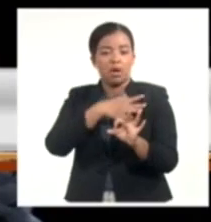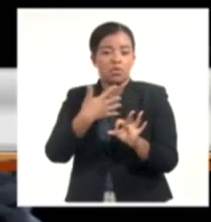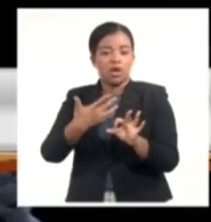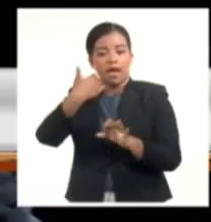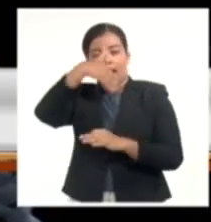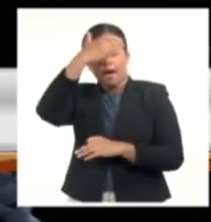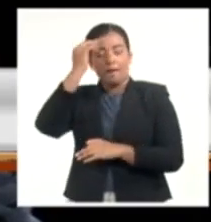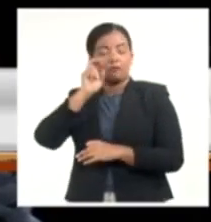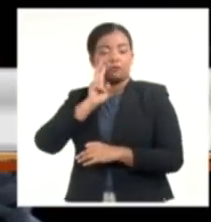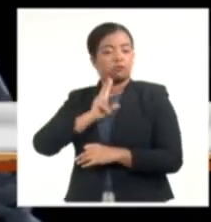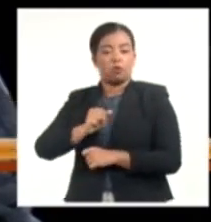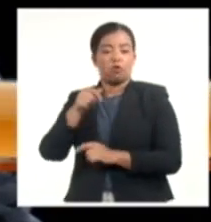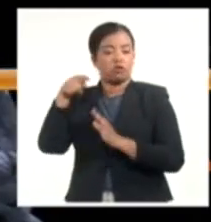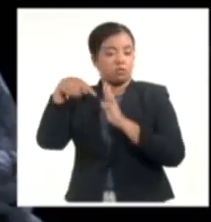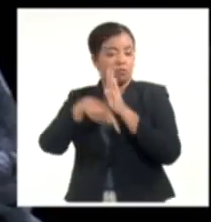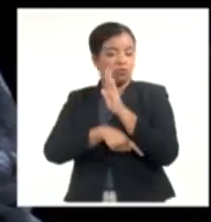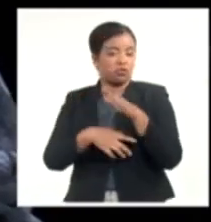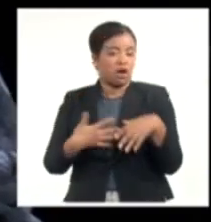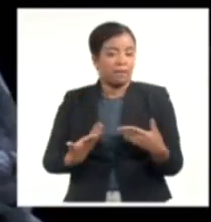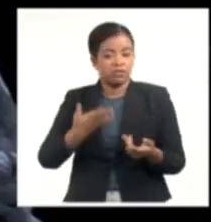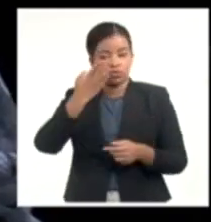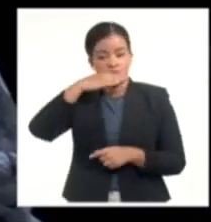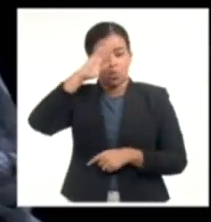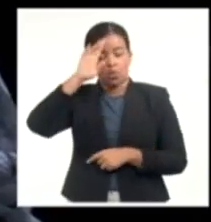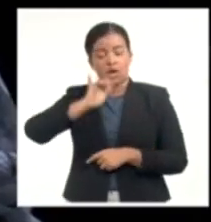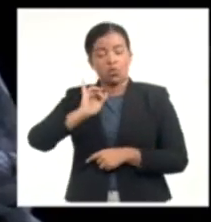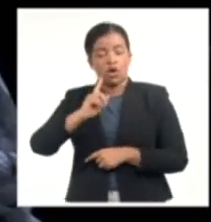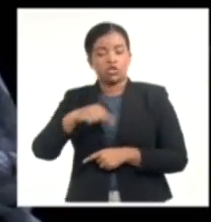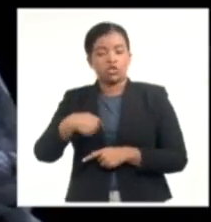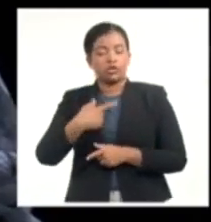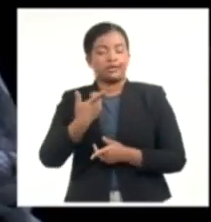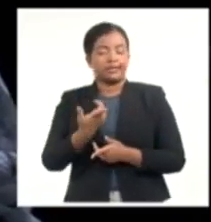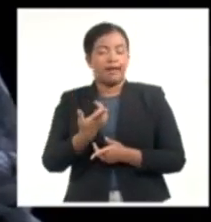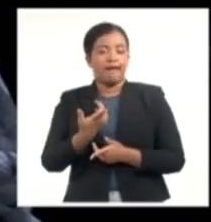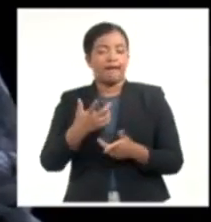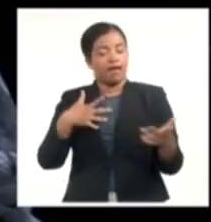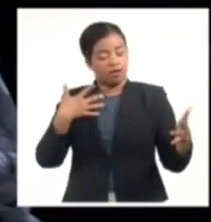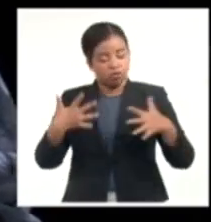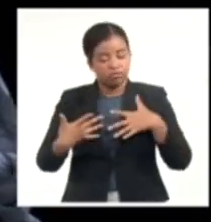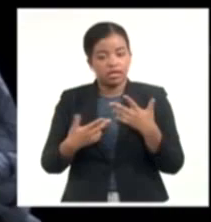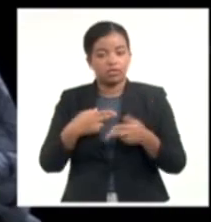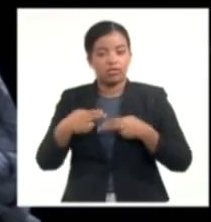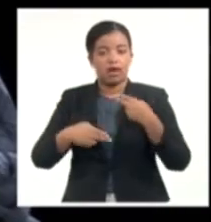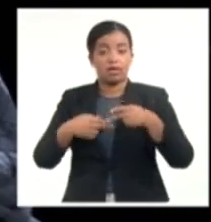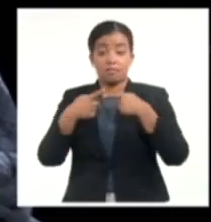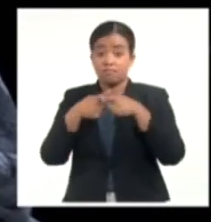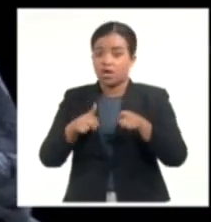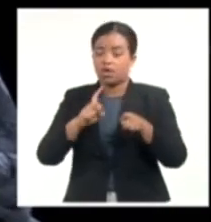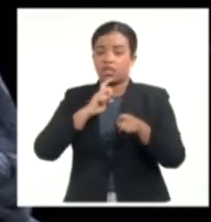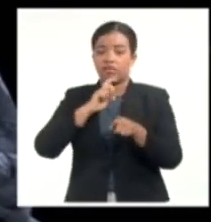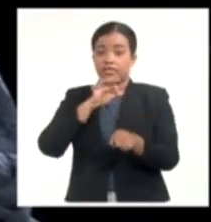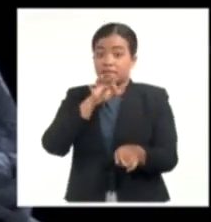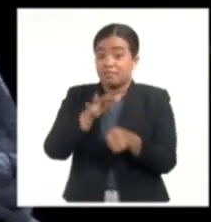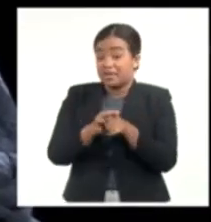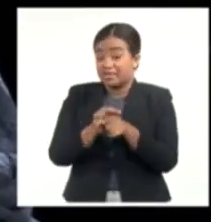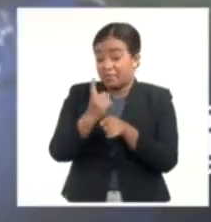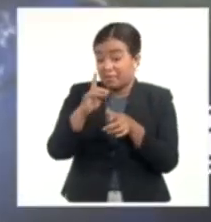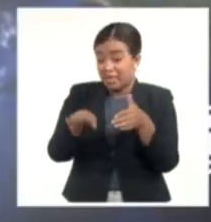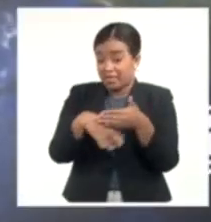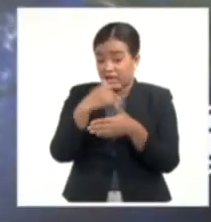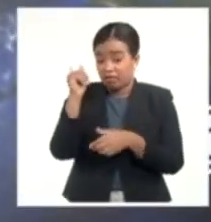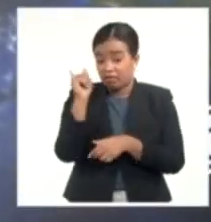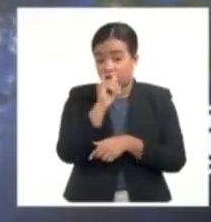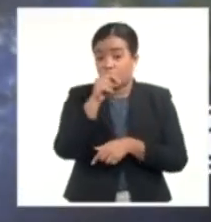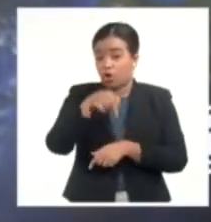no la conocía a profundidad y esas fueron las motivaciones esenciales, pero fue un desafío desde el primer día de filmación hasta